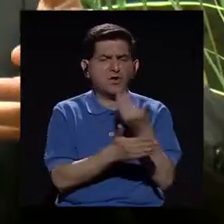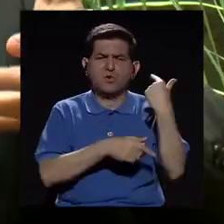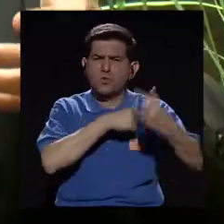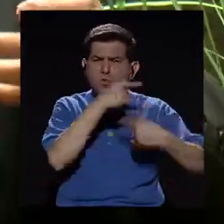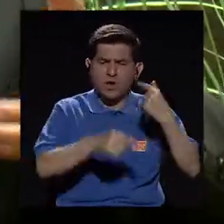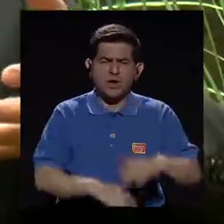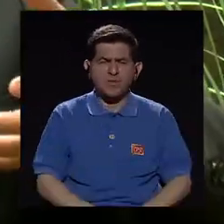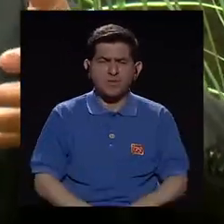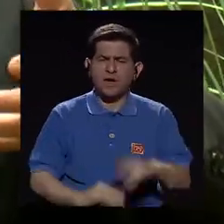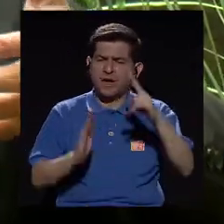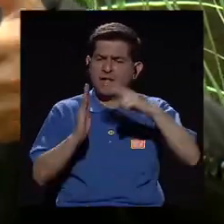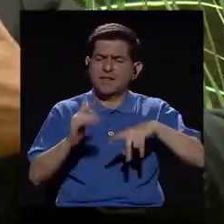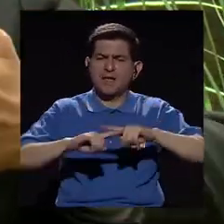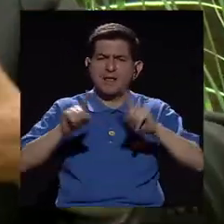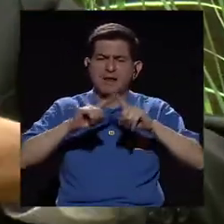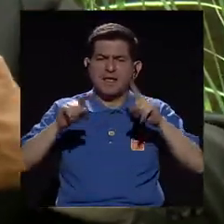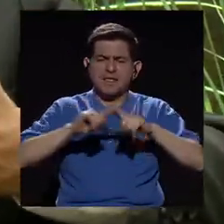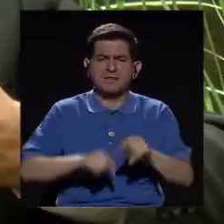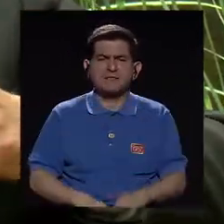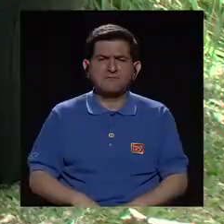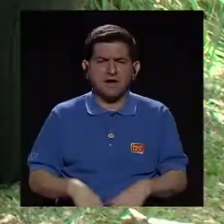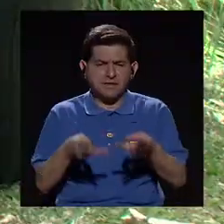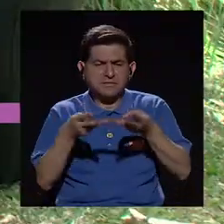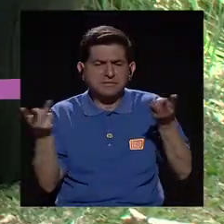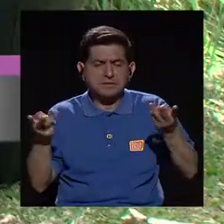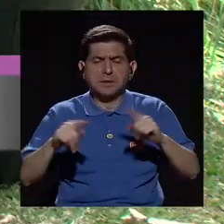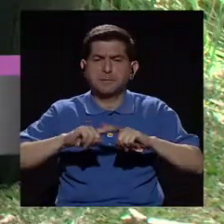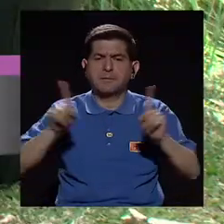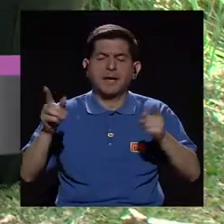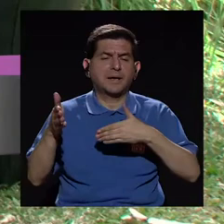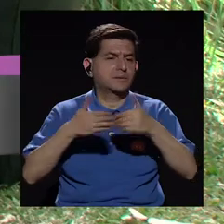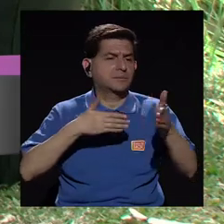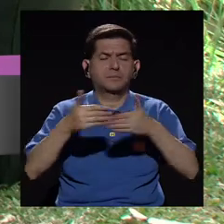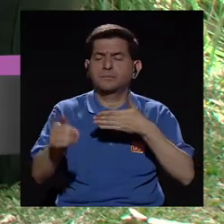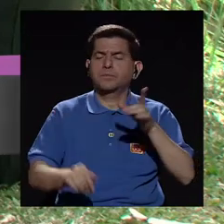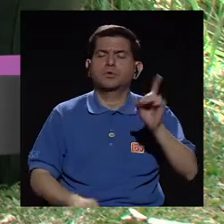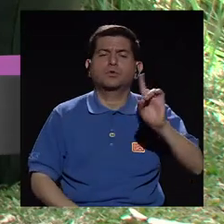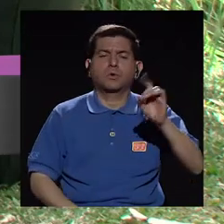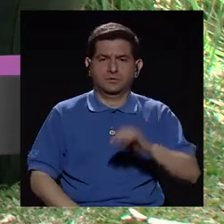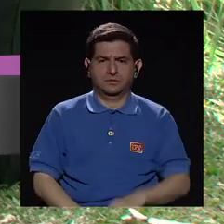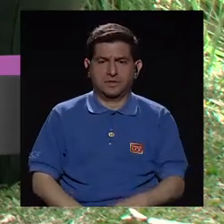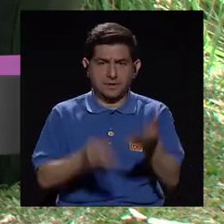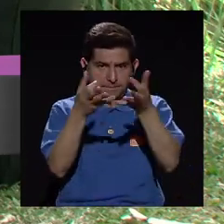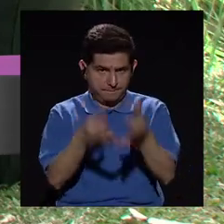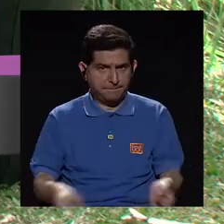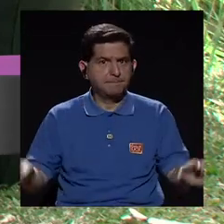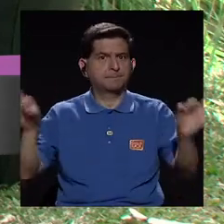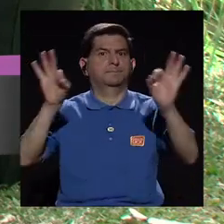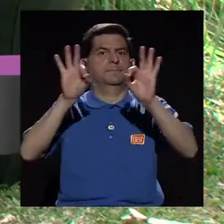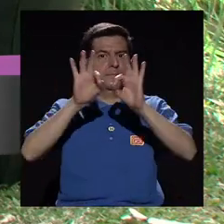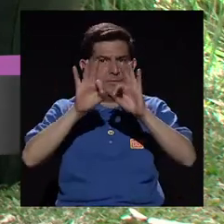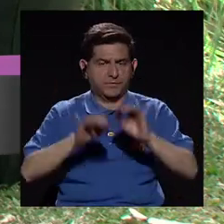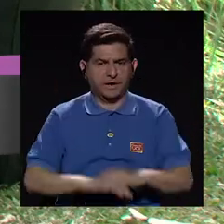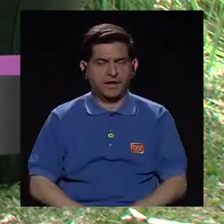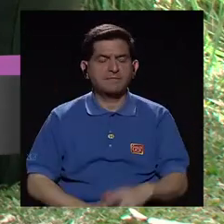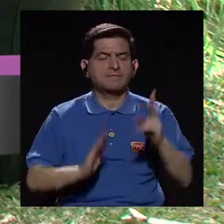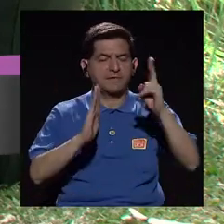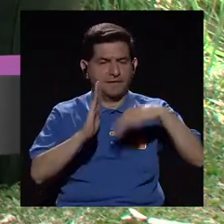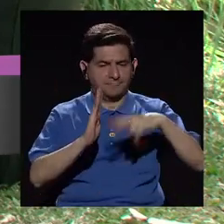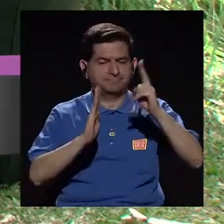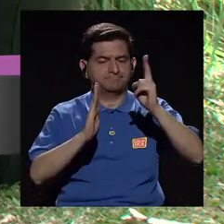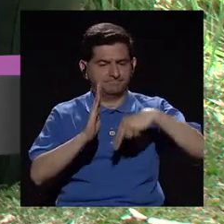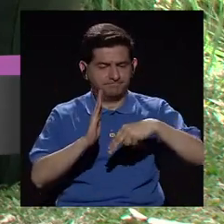las nuevas generaciones leen en otros soportes. Pero no importa dónde se lea, lo importante es